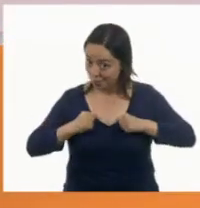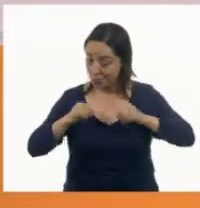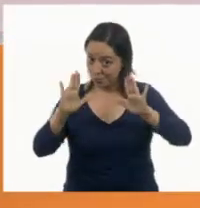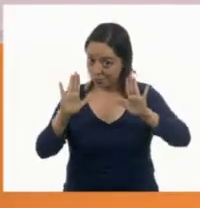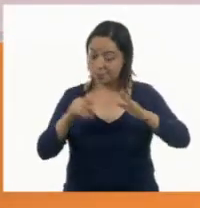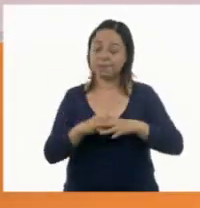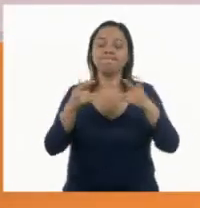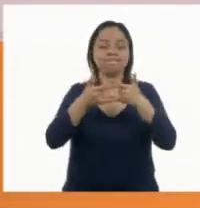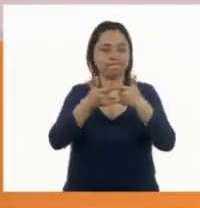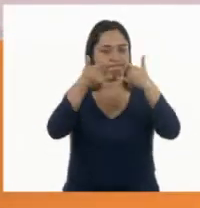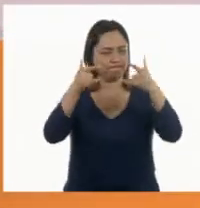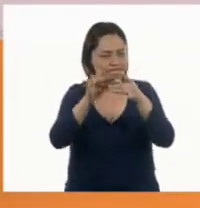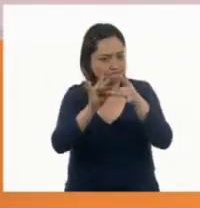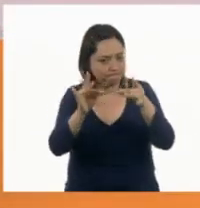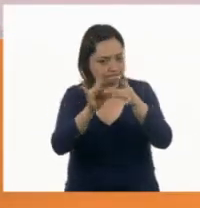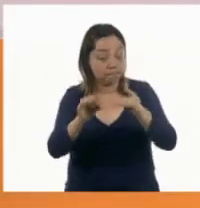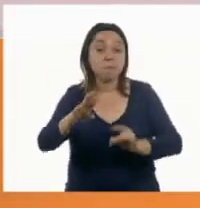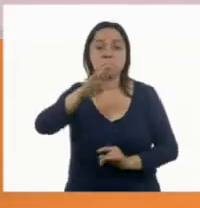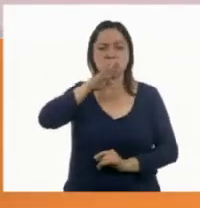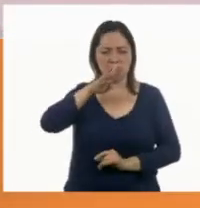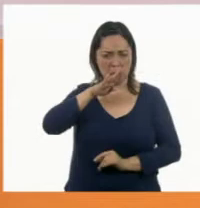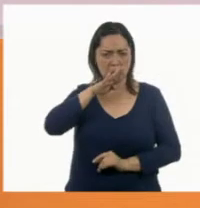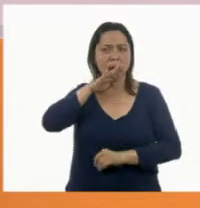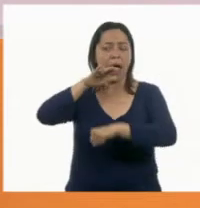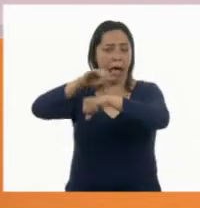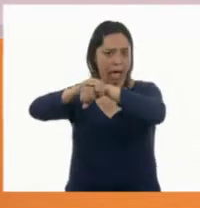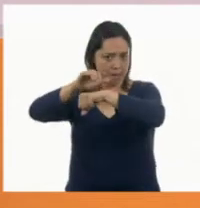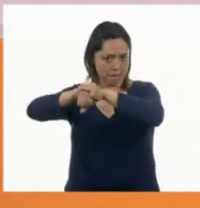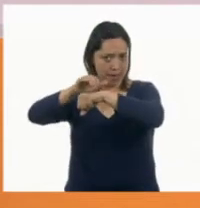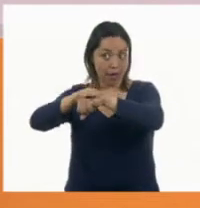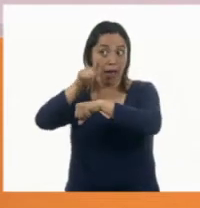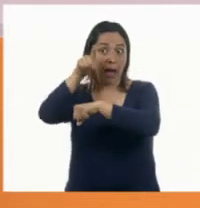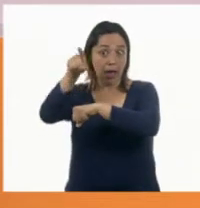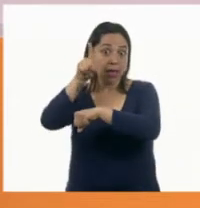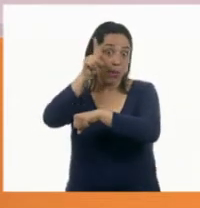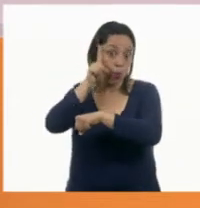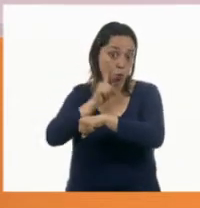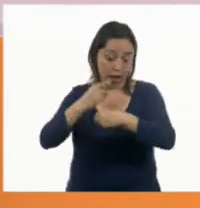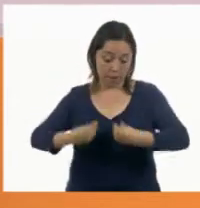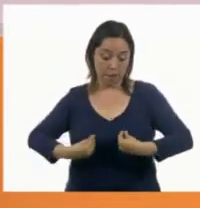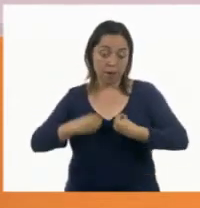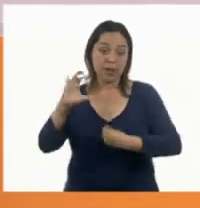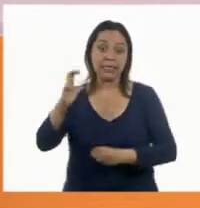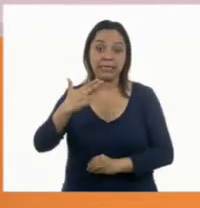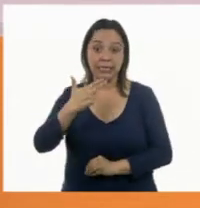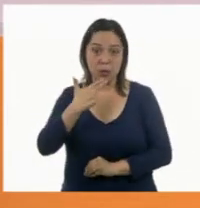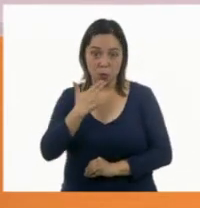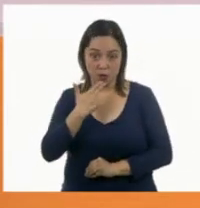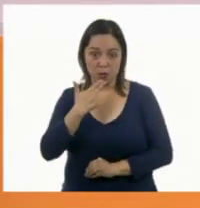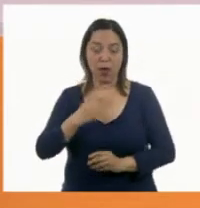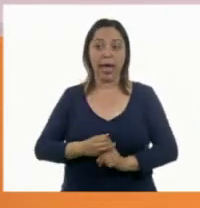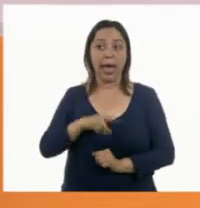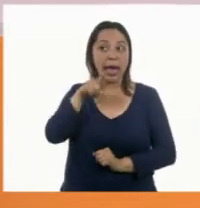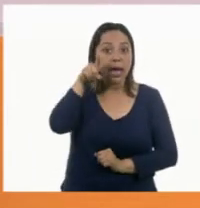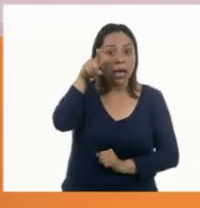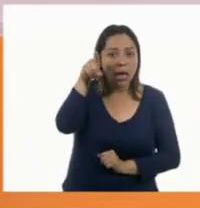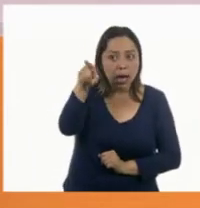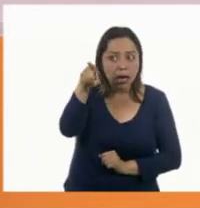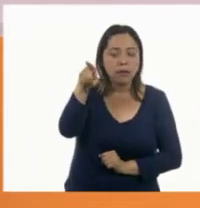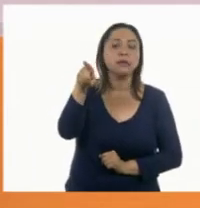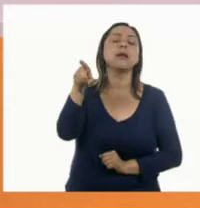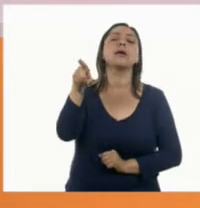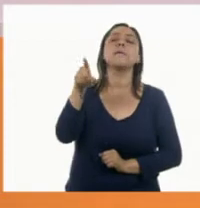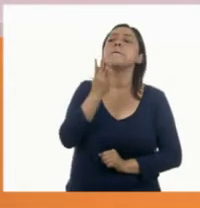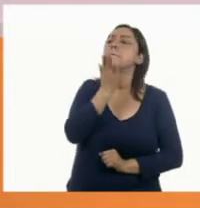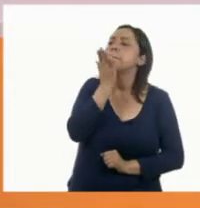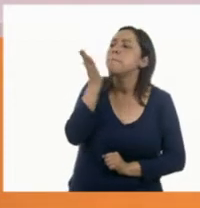Les voy a contar que mi mamá tiene una amiga que vive en Chihuahua. Y esta amiga le pidió de favor